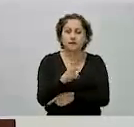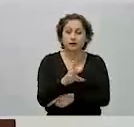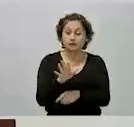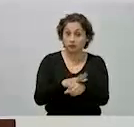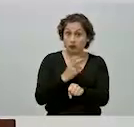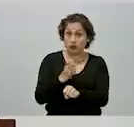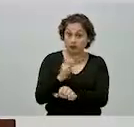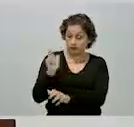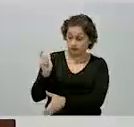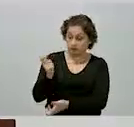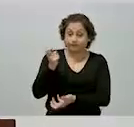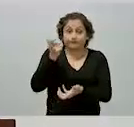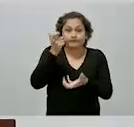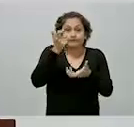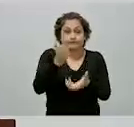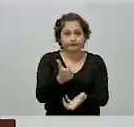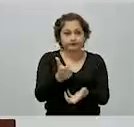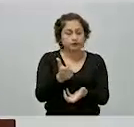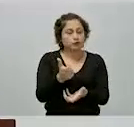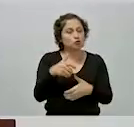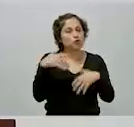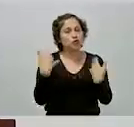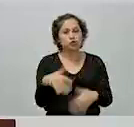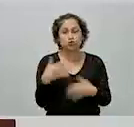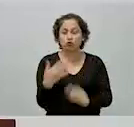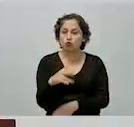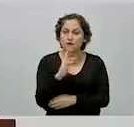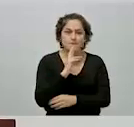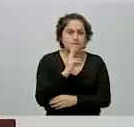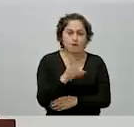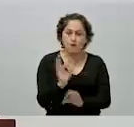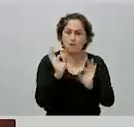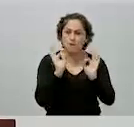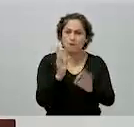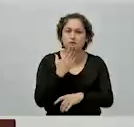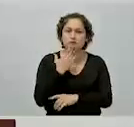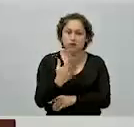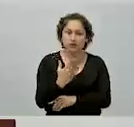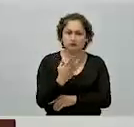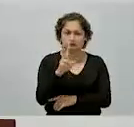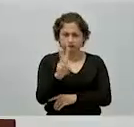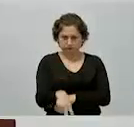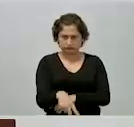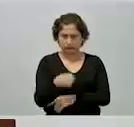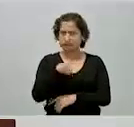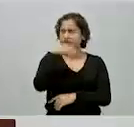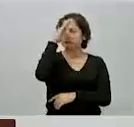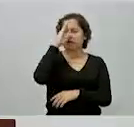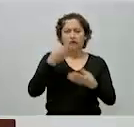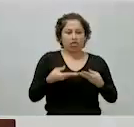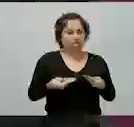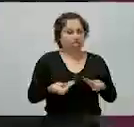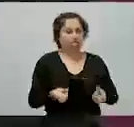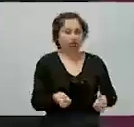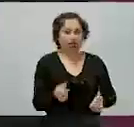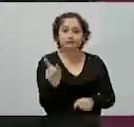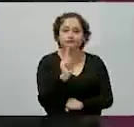no se puede considerar como un gasto. Por eso